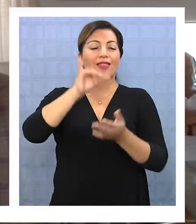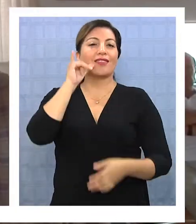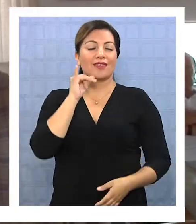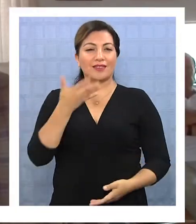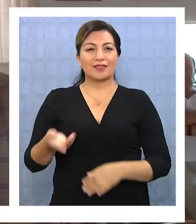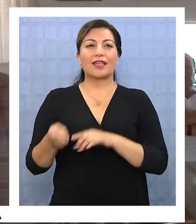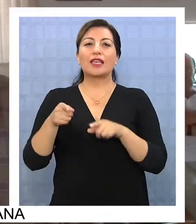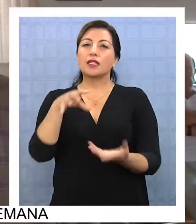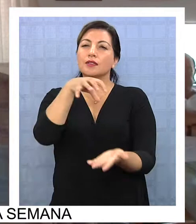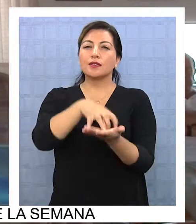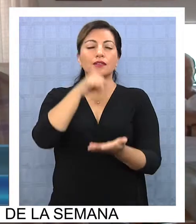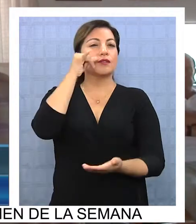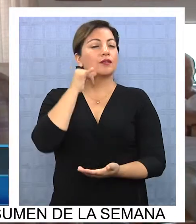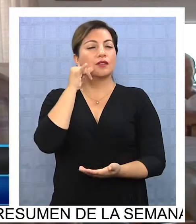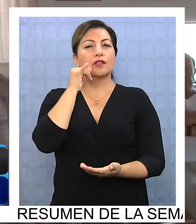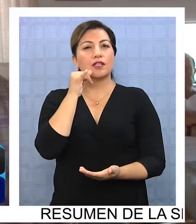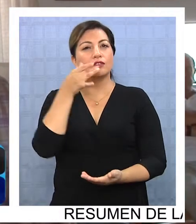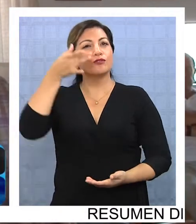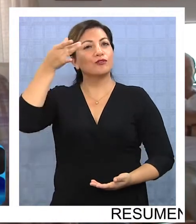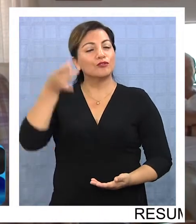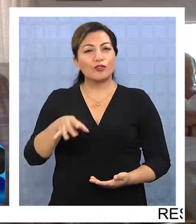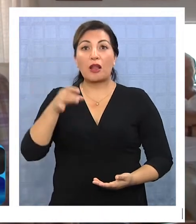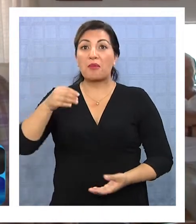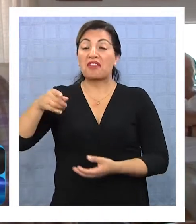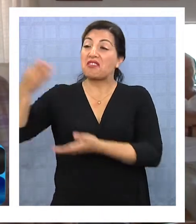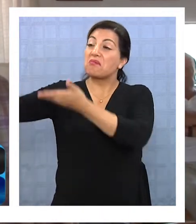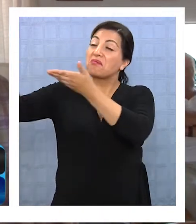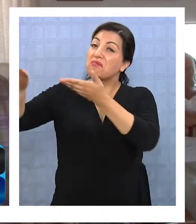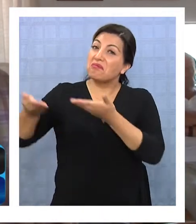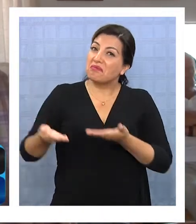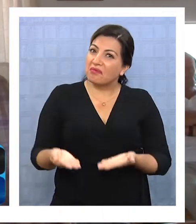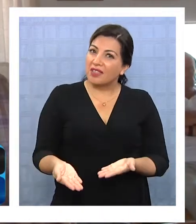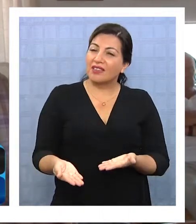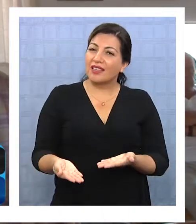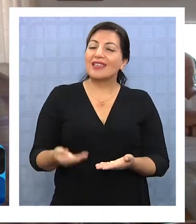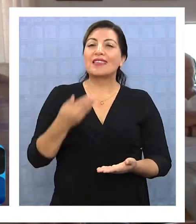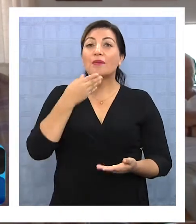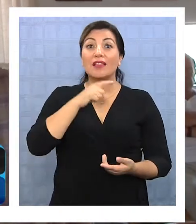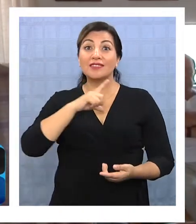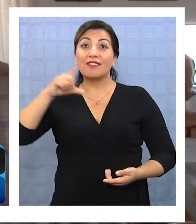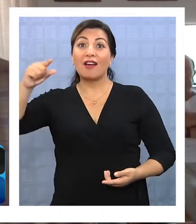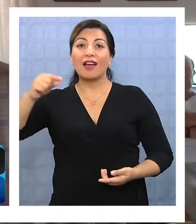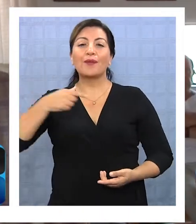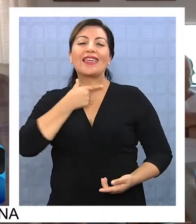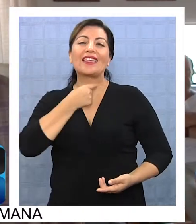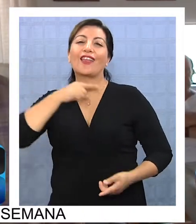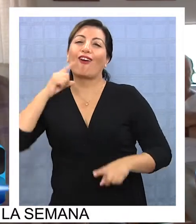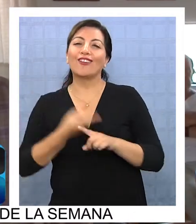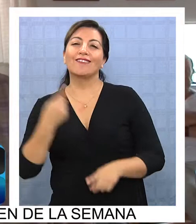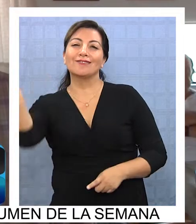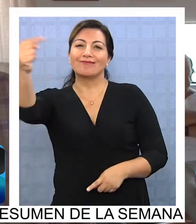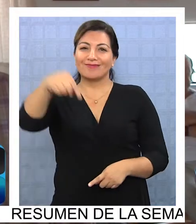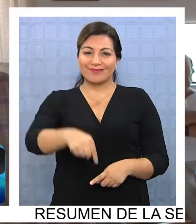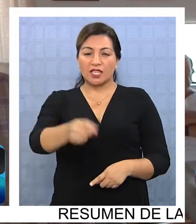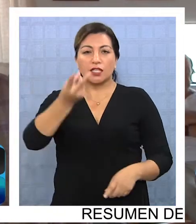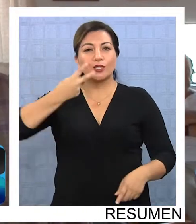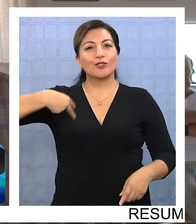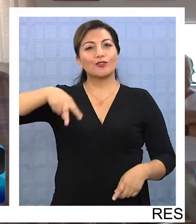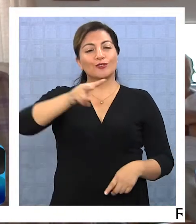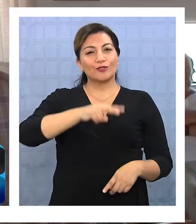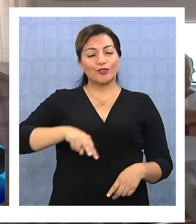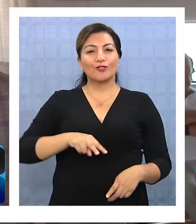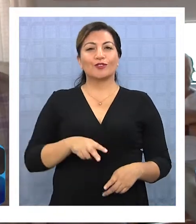es una región que no solamente invita a venir, sino que además invita a volver. Y esas son las razones de por qué nosotros estamos